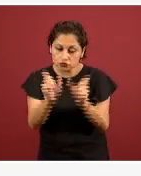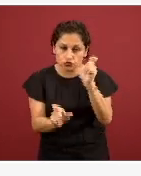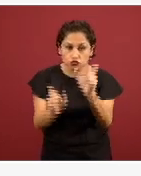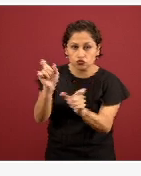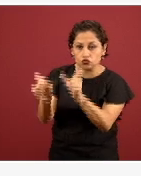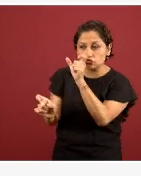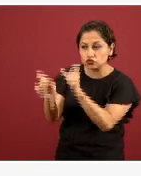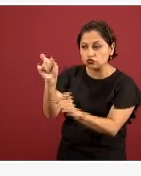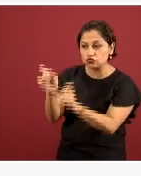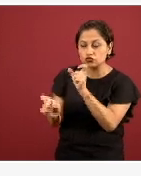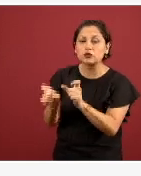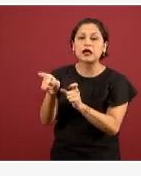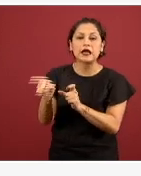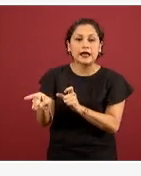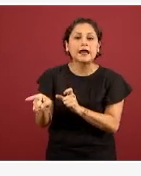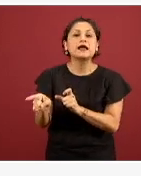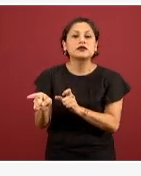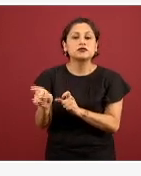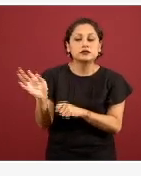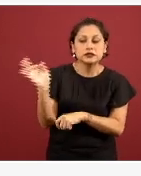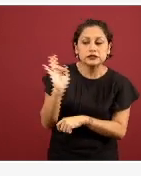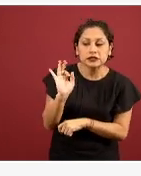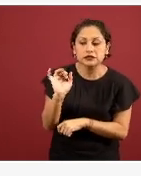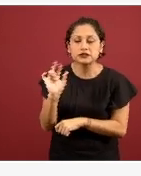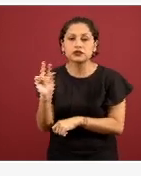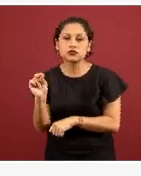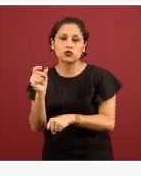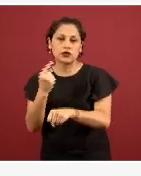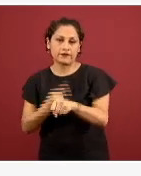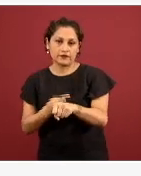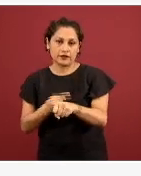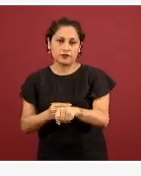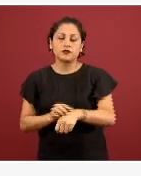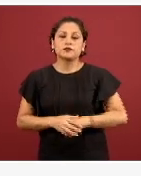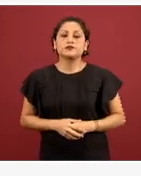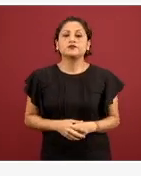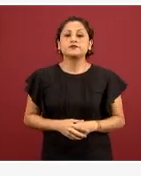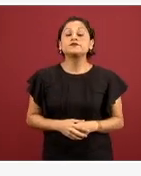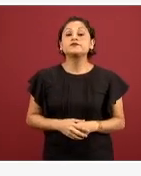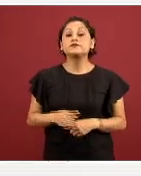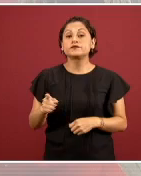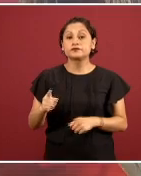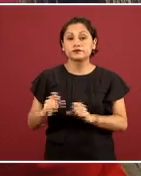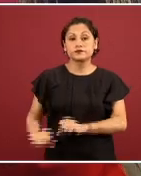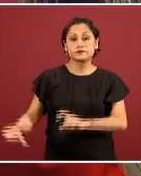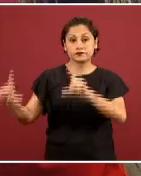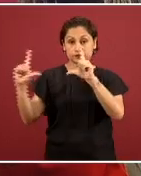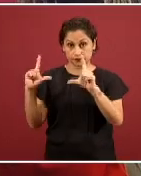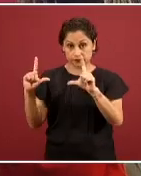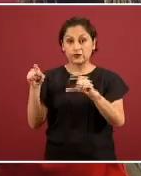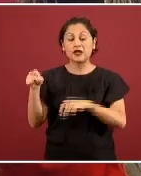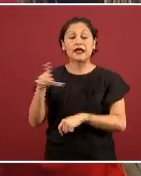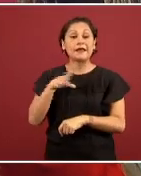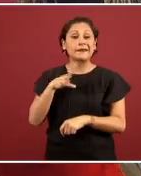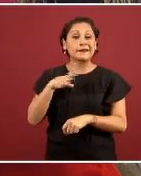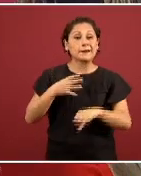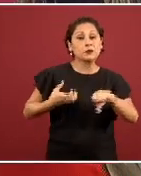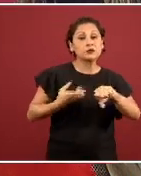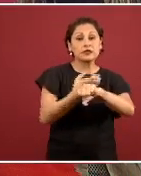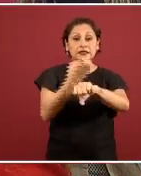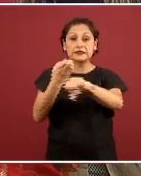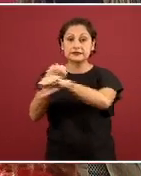clasificaron como casos sospechosos. En la siguiente diapositiva vemos la distribución por entidad federativa